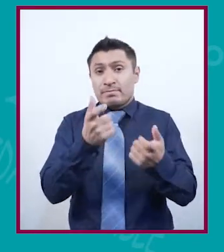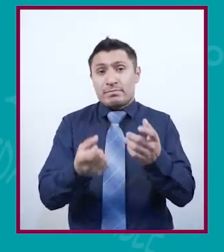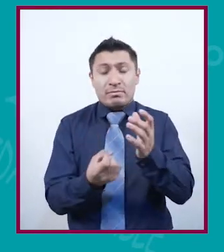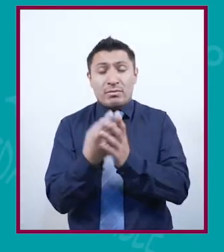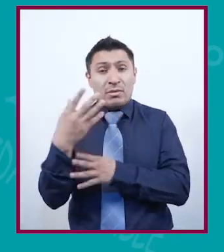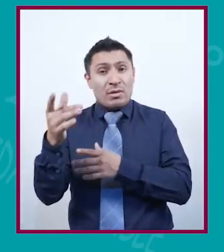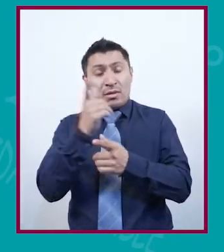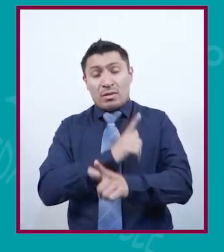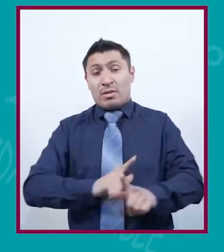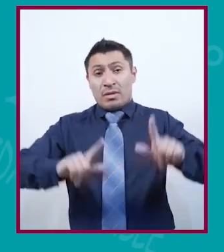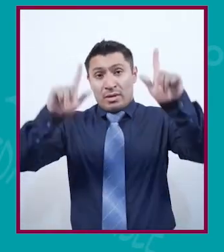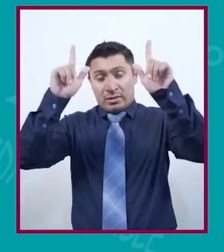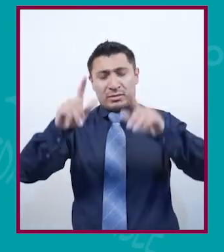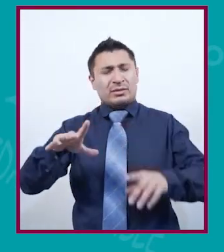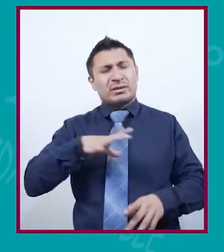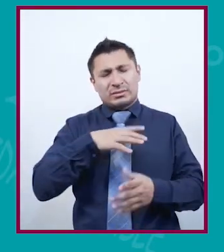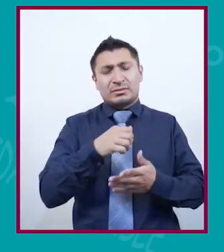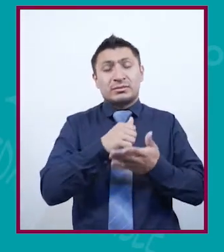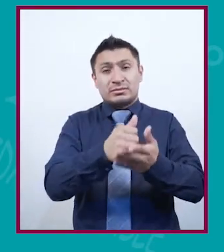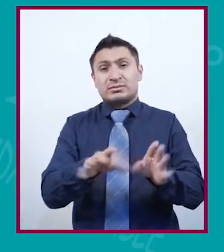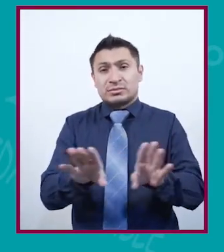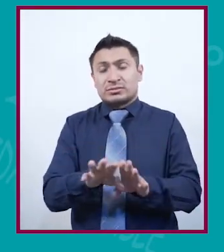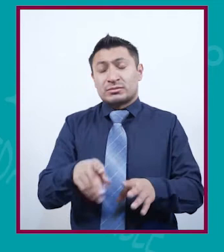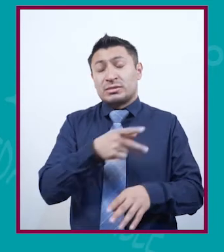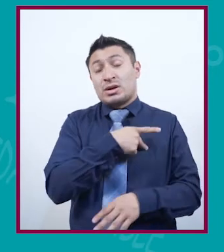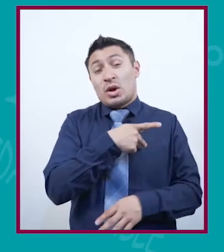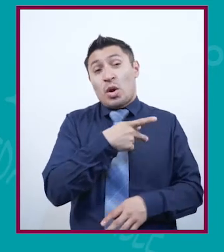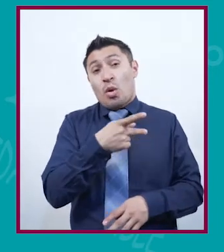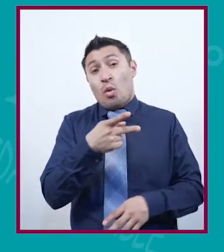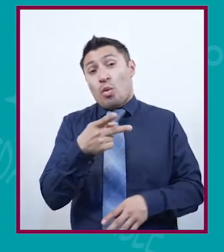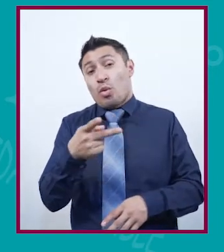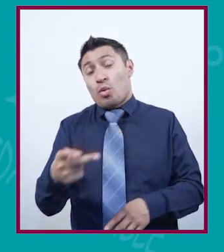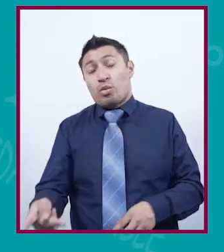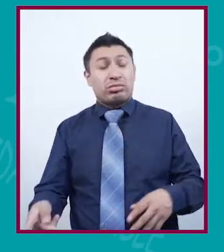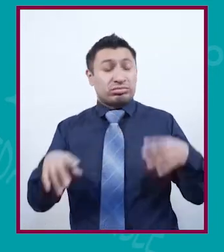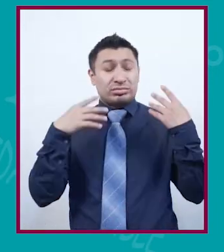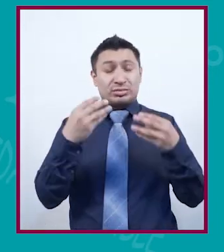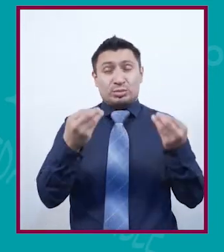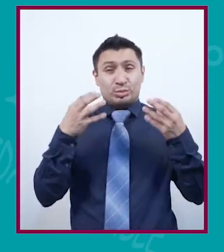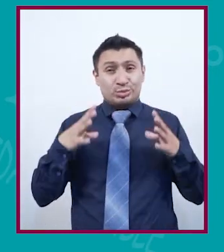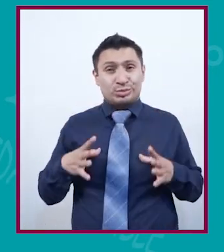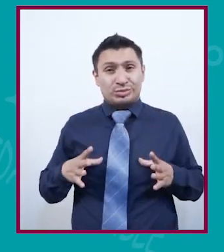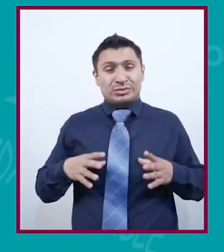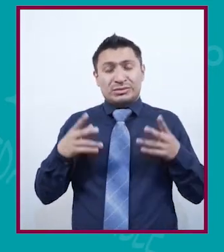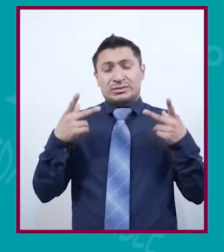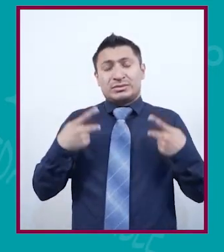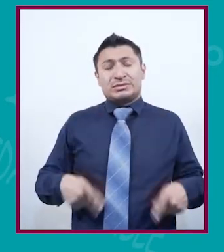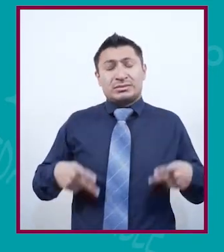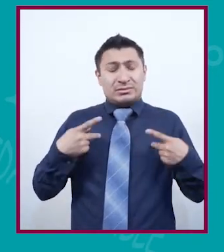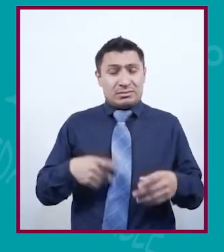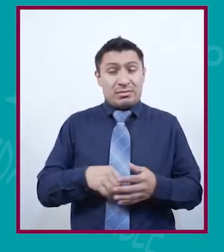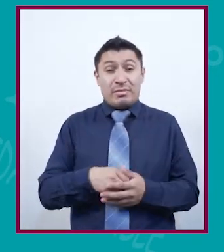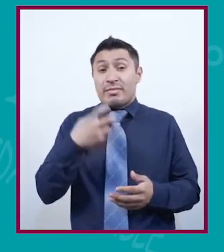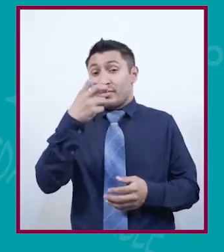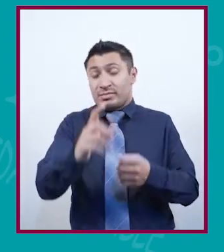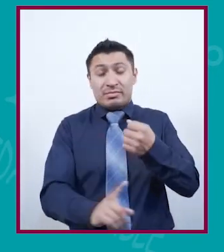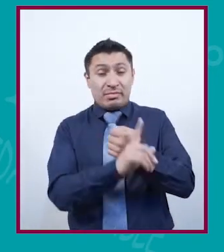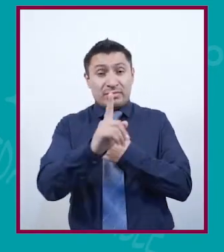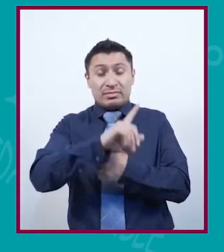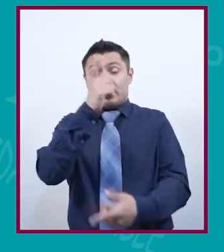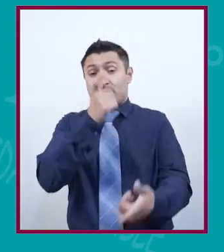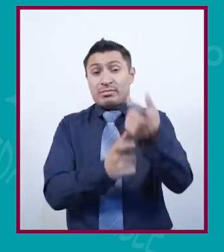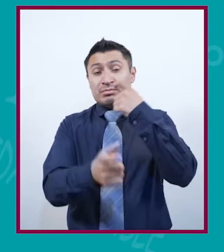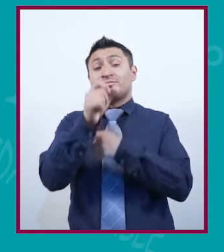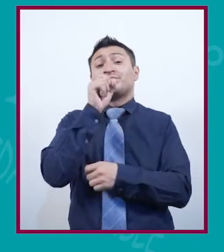económica neoliberal, pues contribuyó al empobrecimiento de gran parte de la población. Bueno, esta